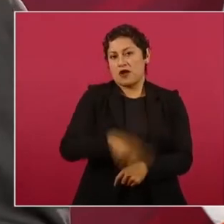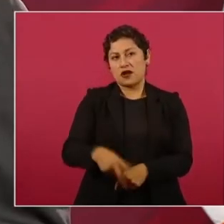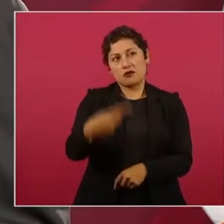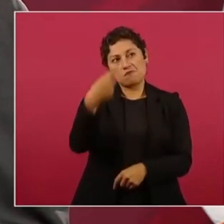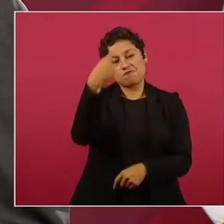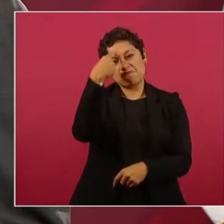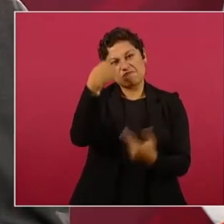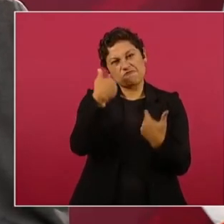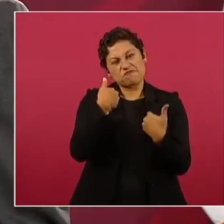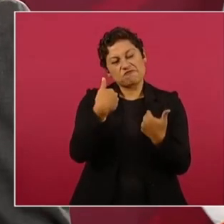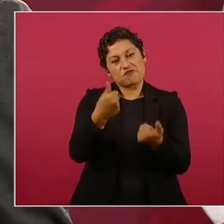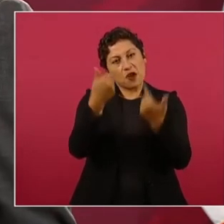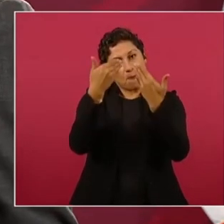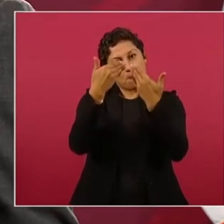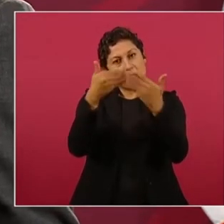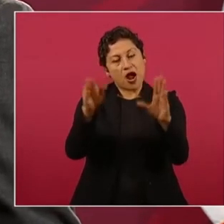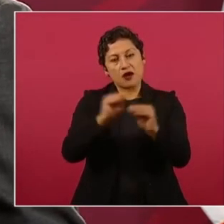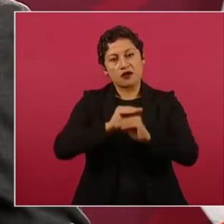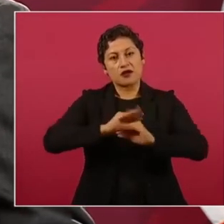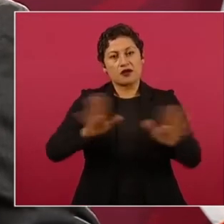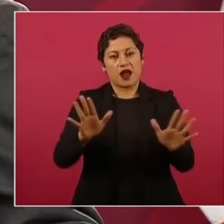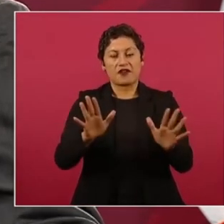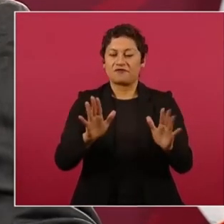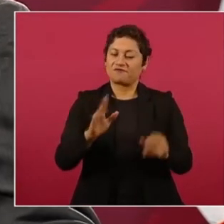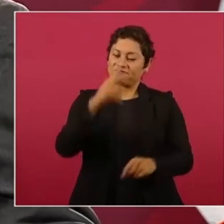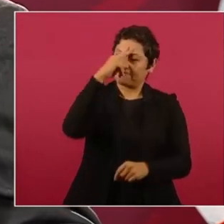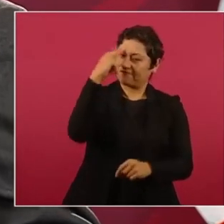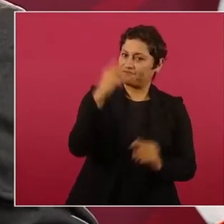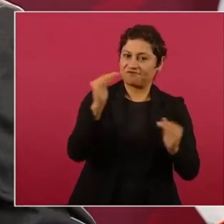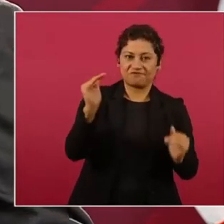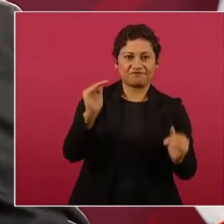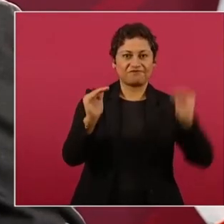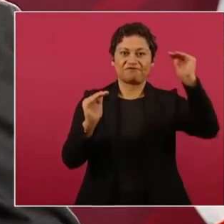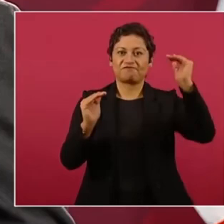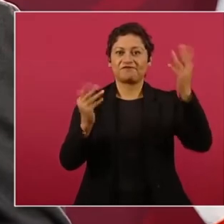política de su pueblo,